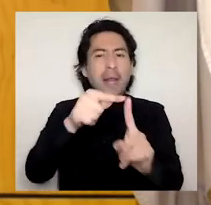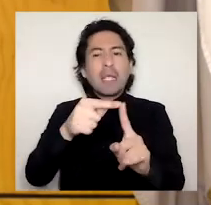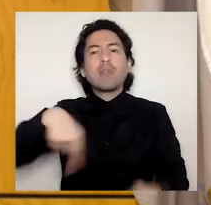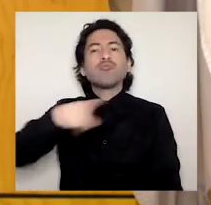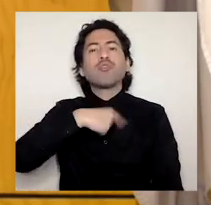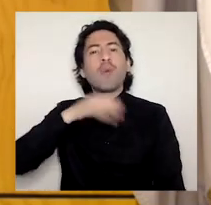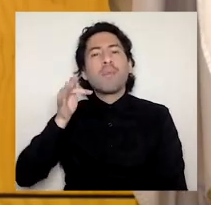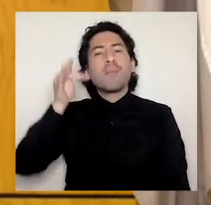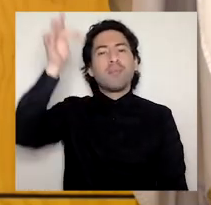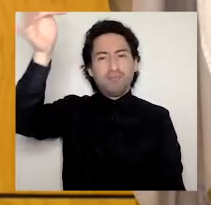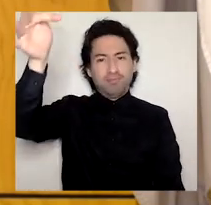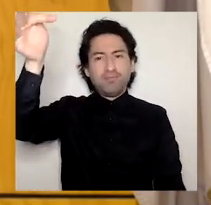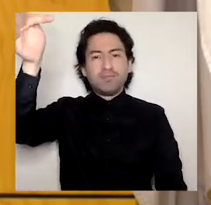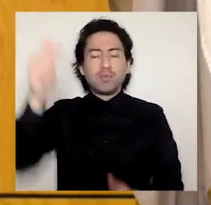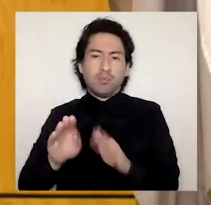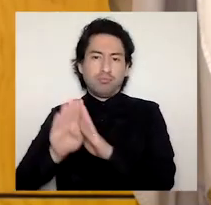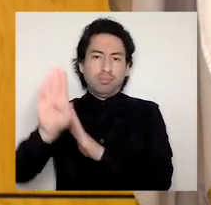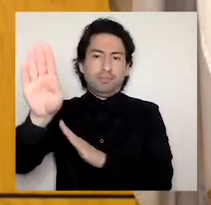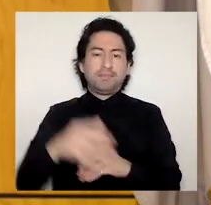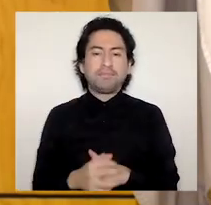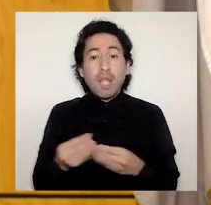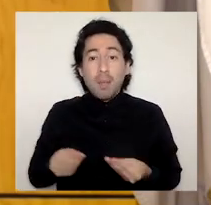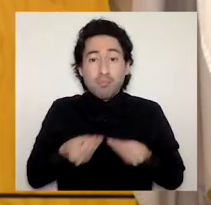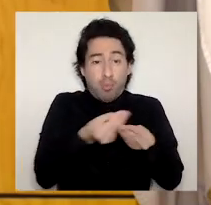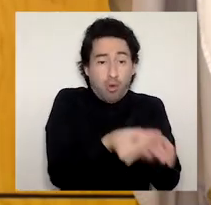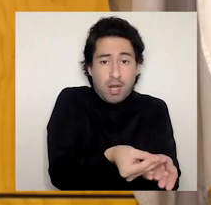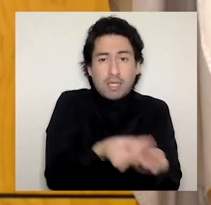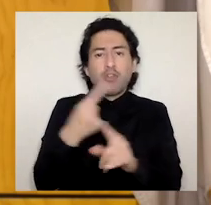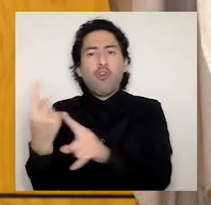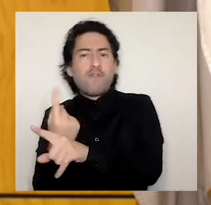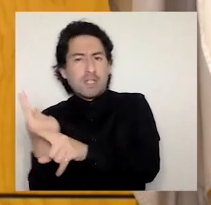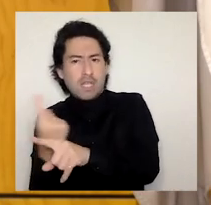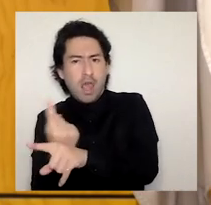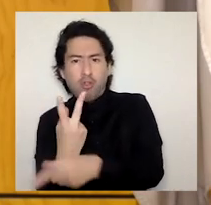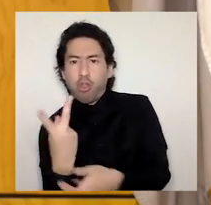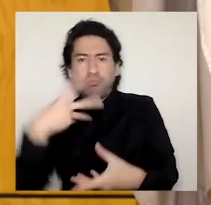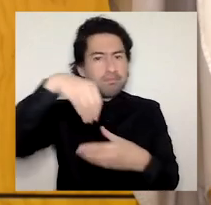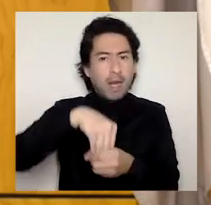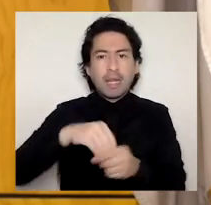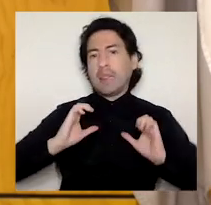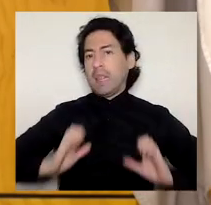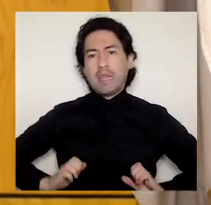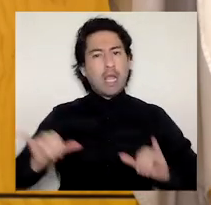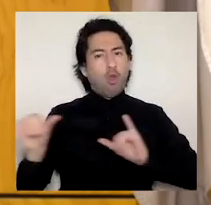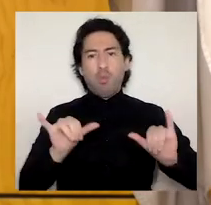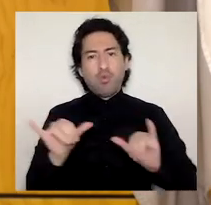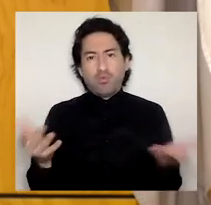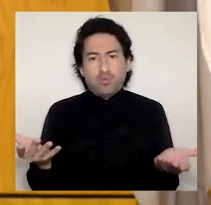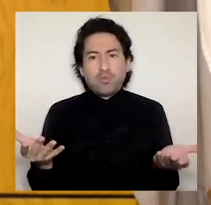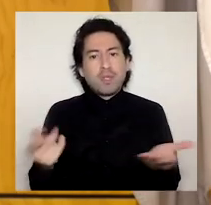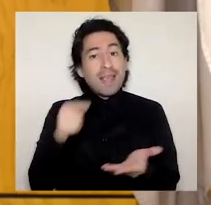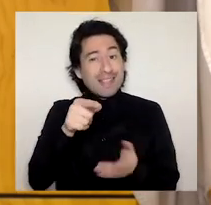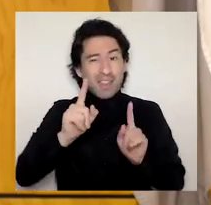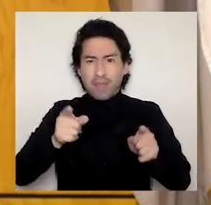conversar son parte de la ética de lo común que debería ser nuestro marco básico de convivencia. Lo que